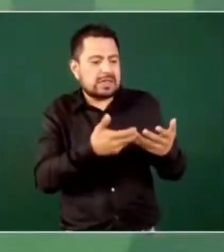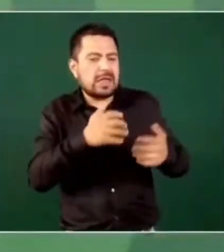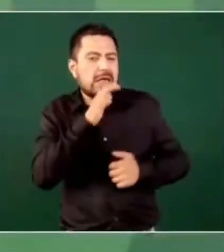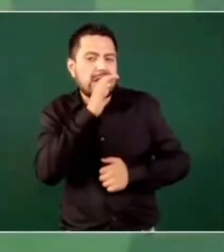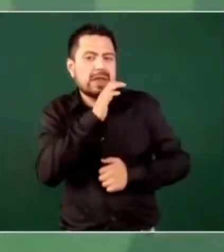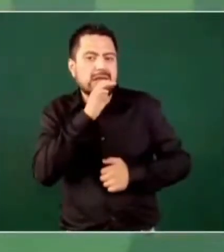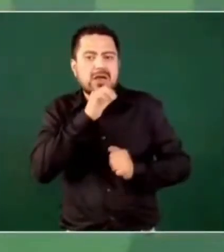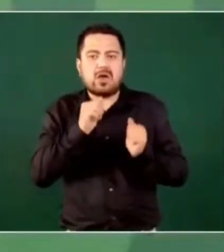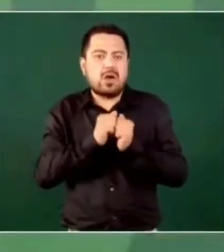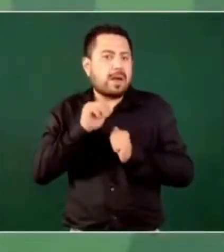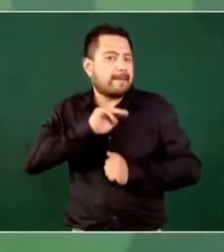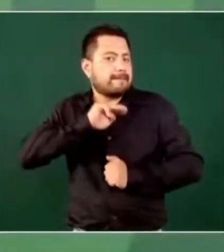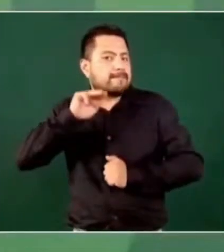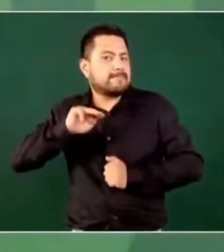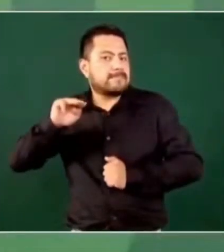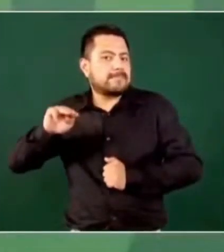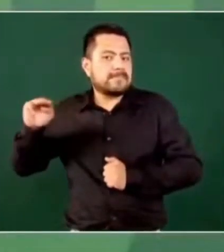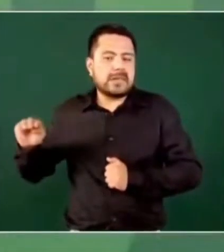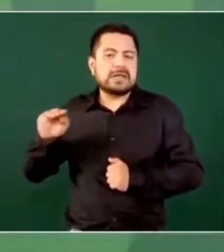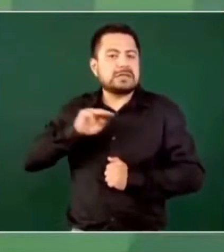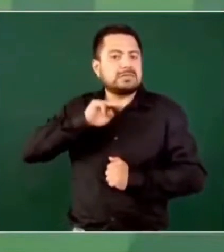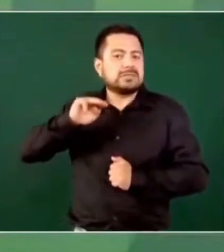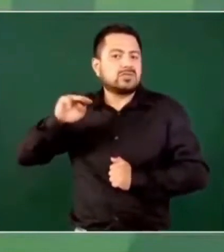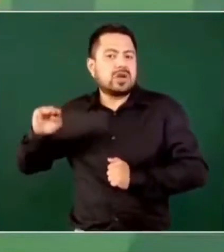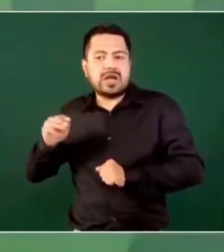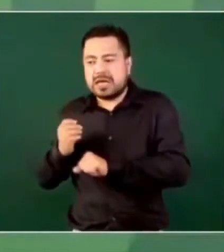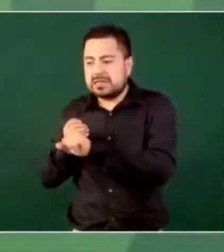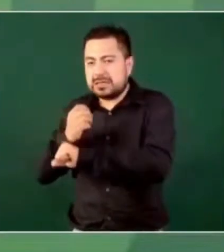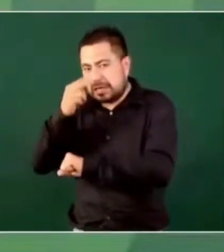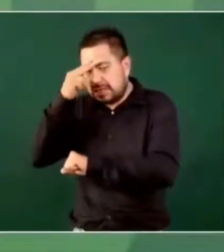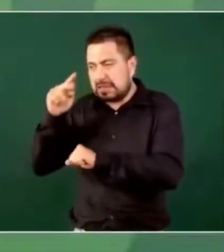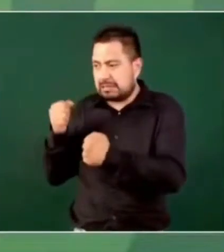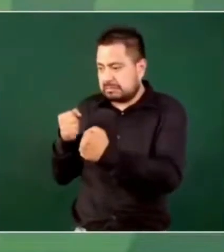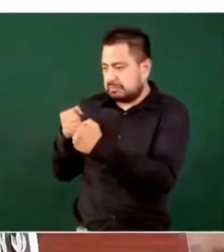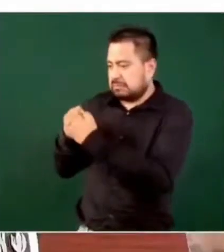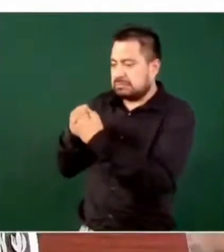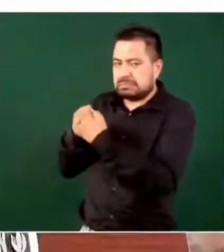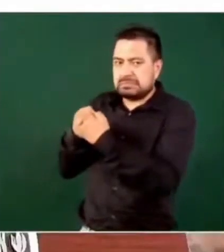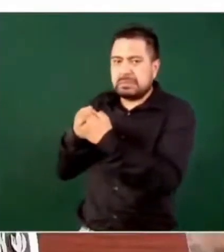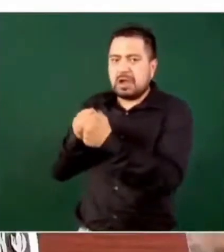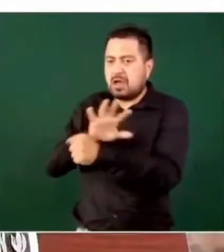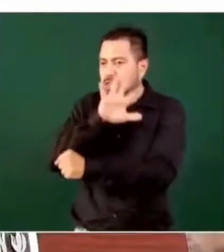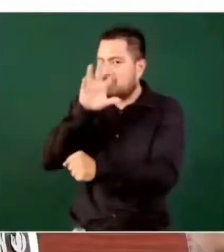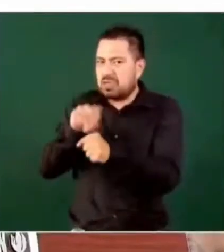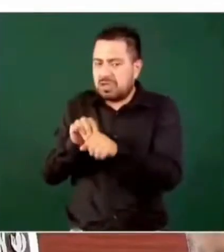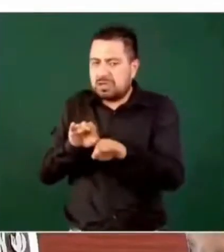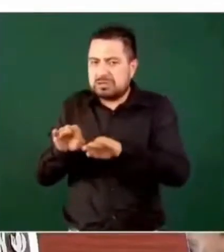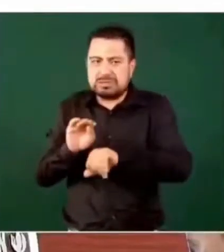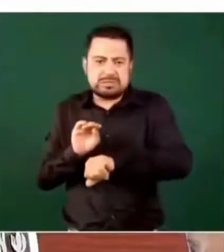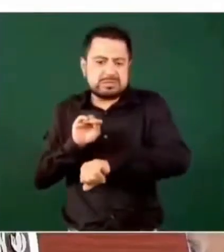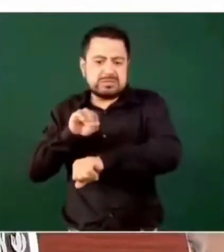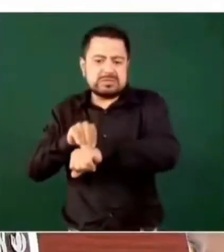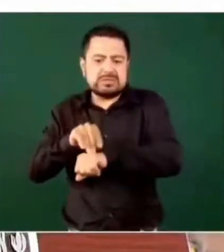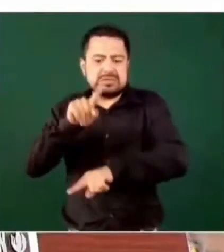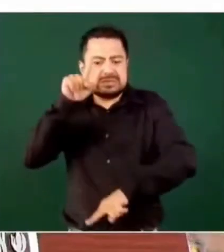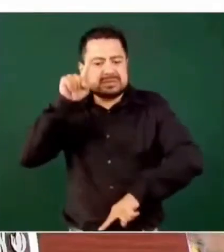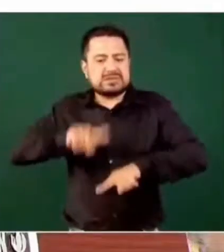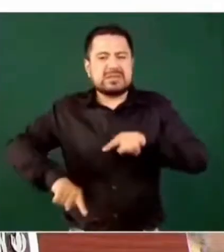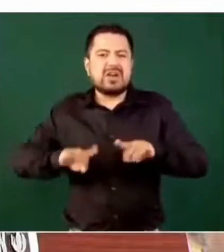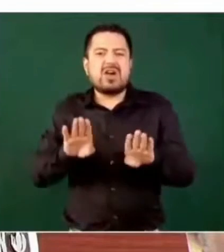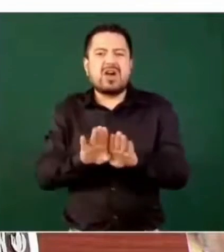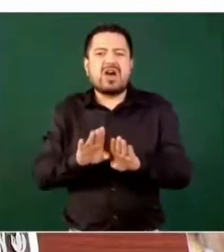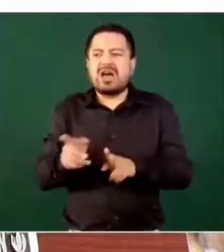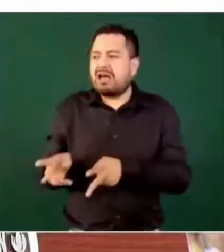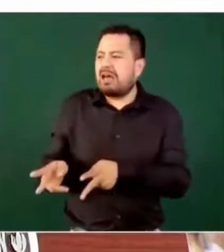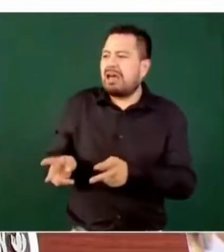con Michoacán, Michoacán con Estado de México. Entonces, pues delineamos estas estrategias, el combate a la extorsión,